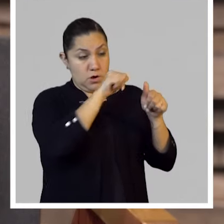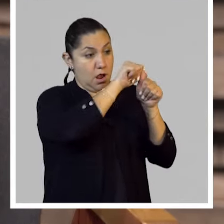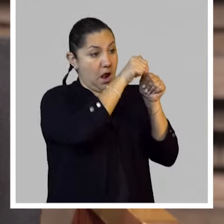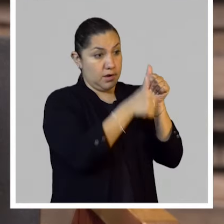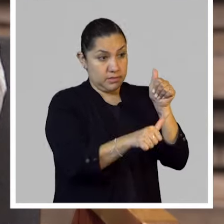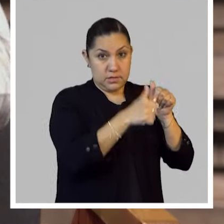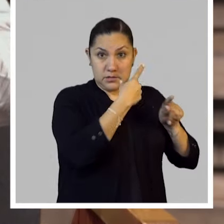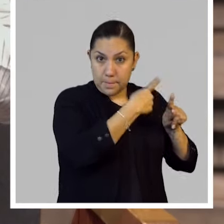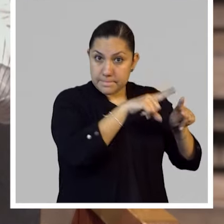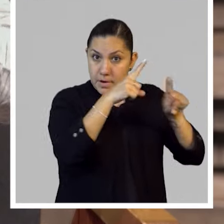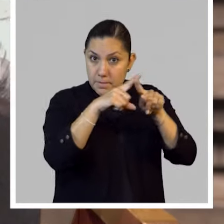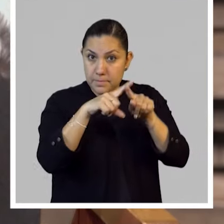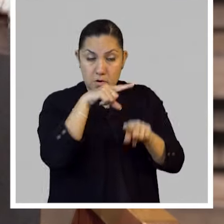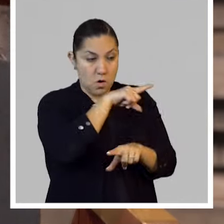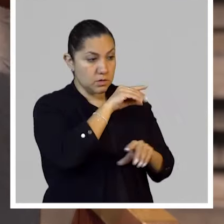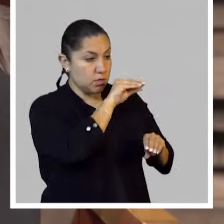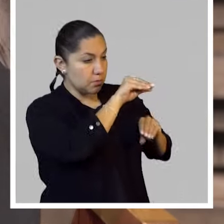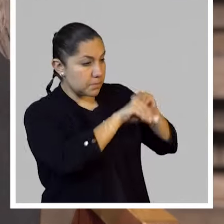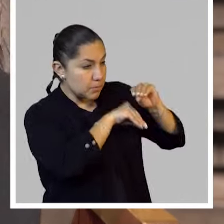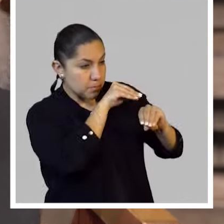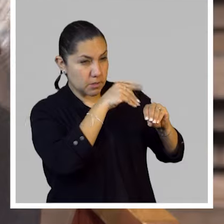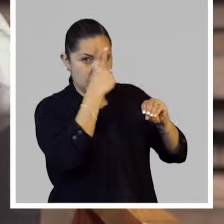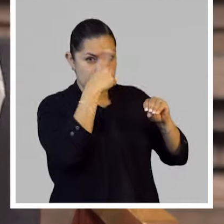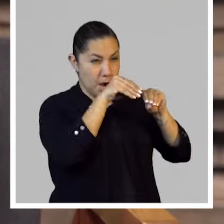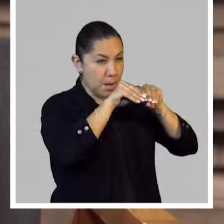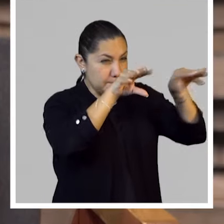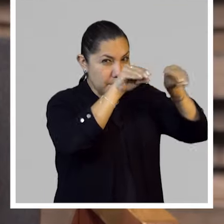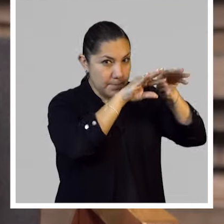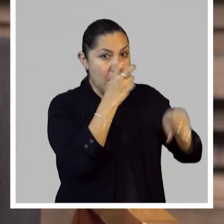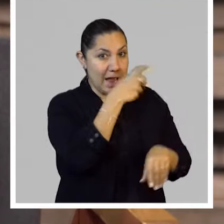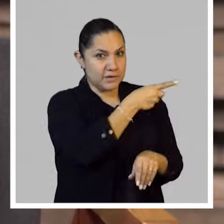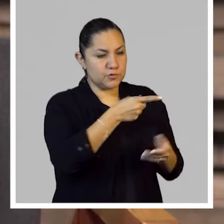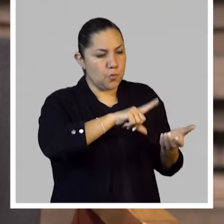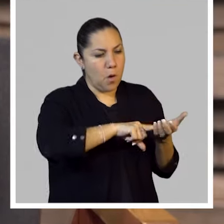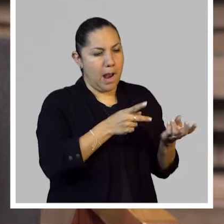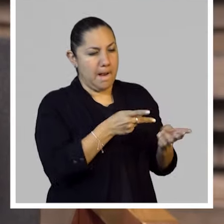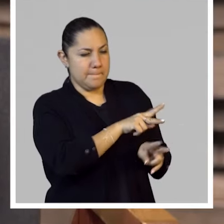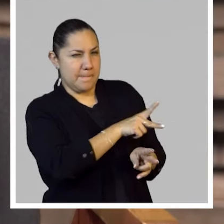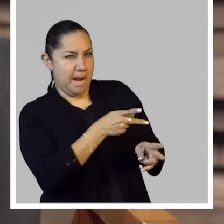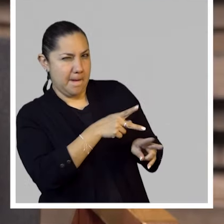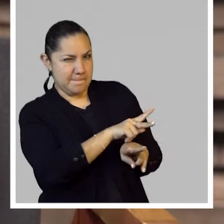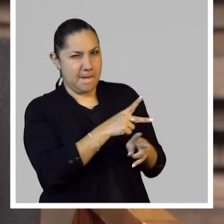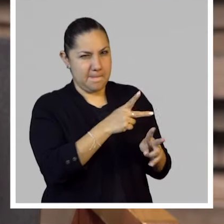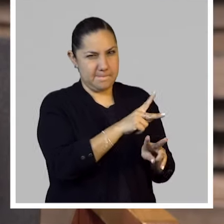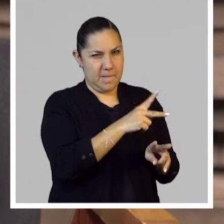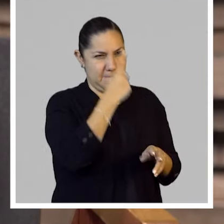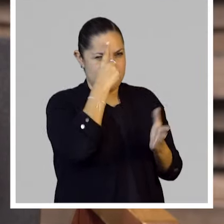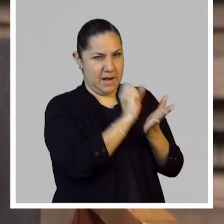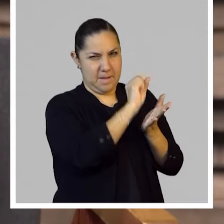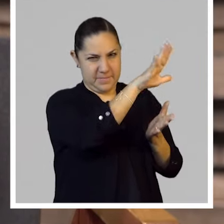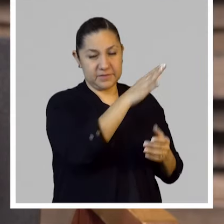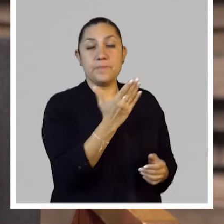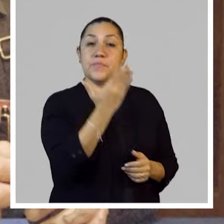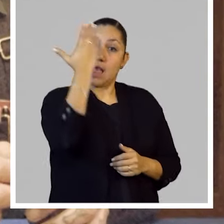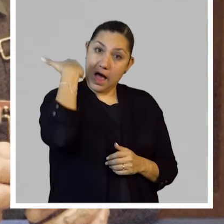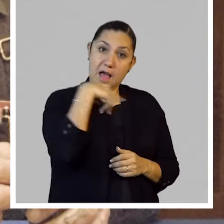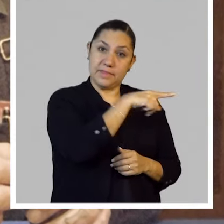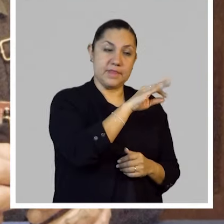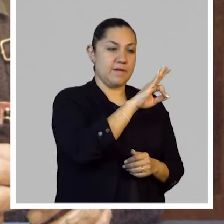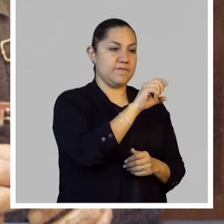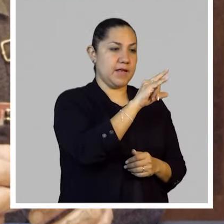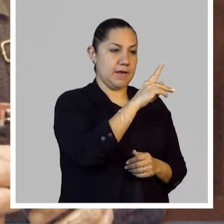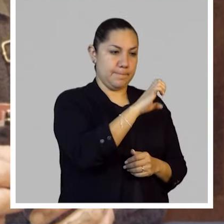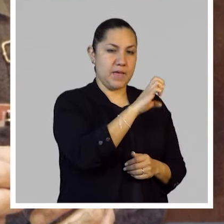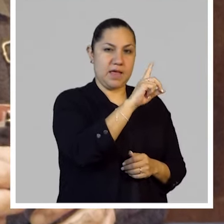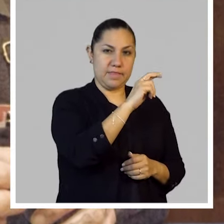movimiento es de alguna forma cifrar estos mensajes, ¿no? Hay una pieza famosa en donde Felipe